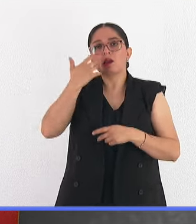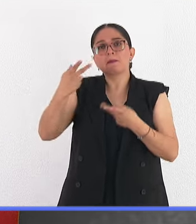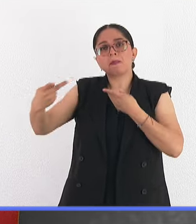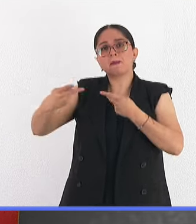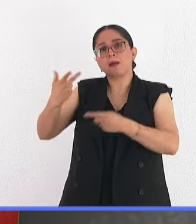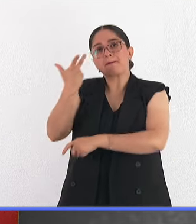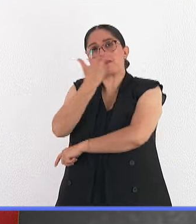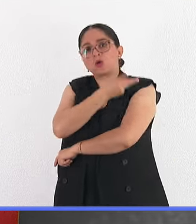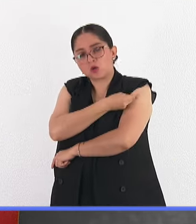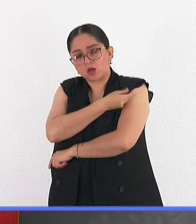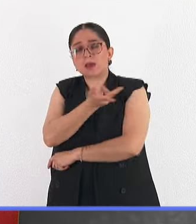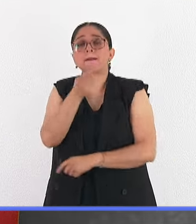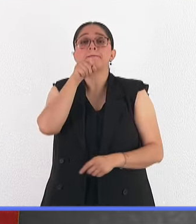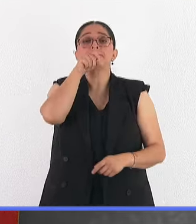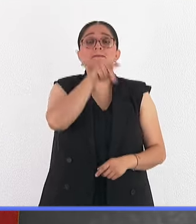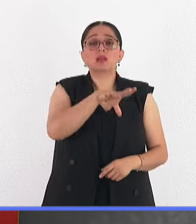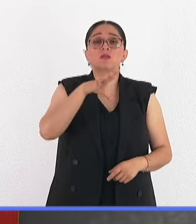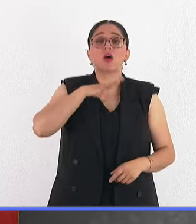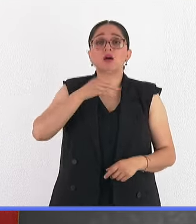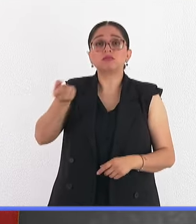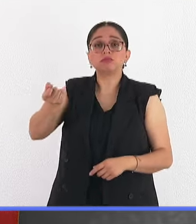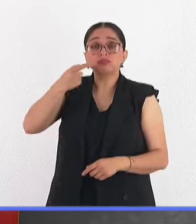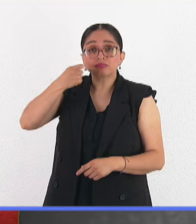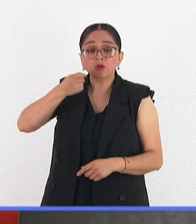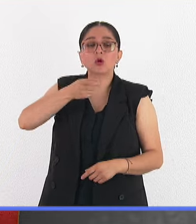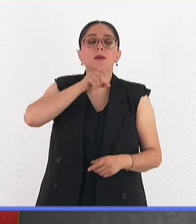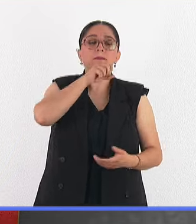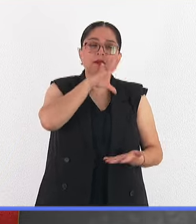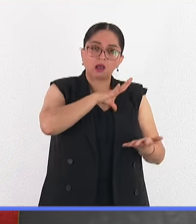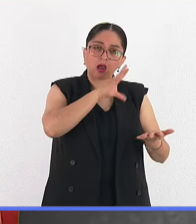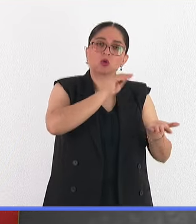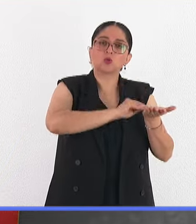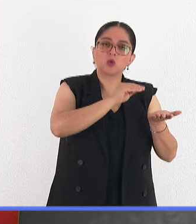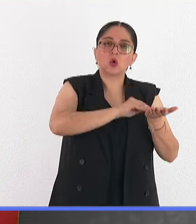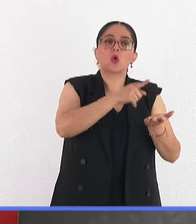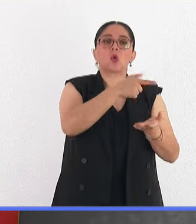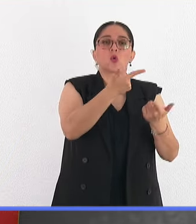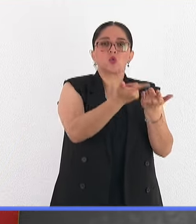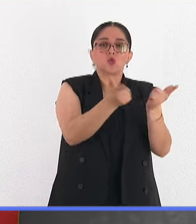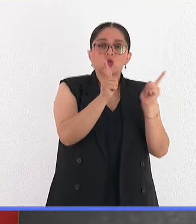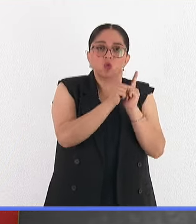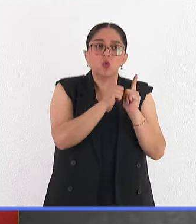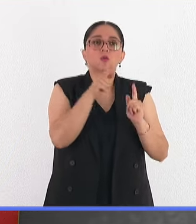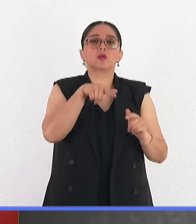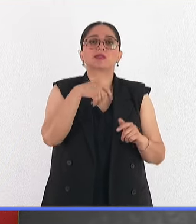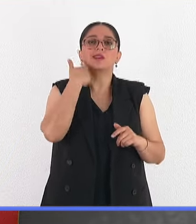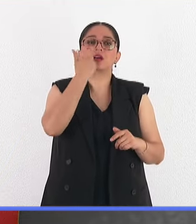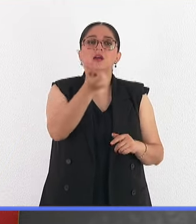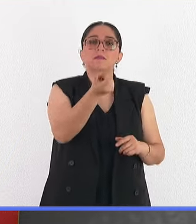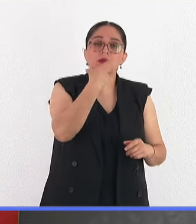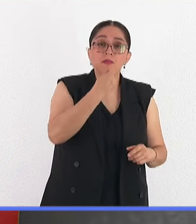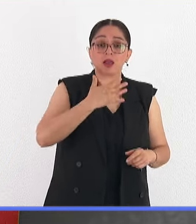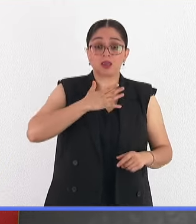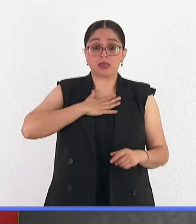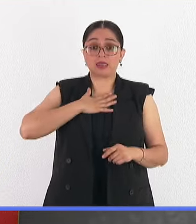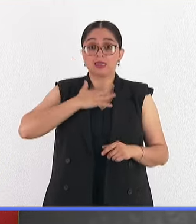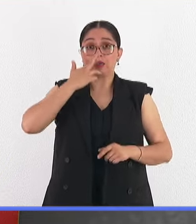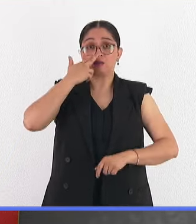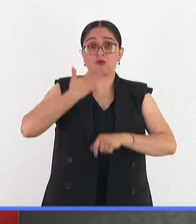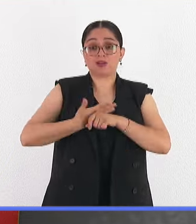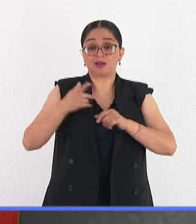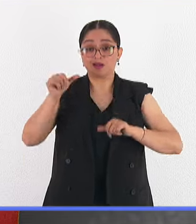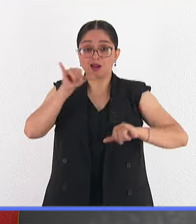fármacos, también habemos muchos grupos trabajando con nuevos fármacos, mi laboratorio también, estamos actualmente,